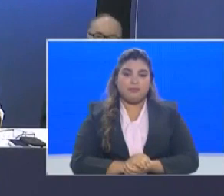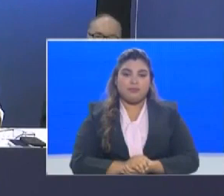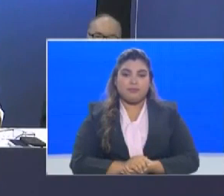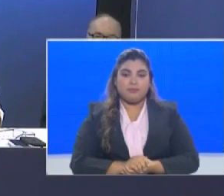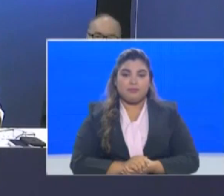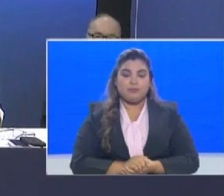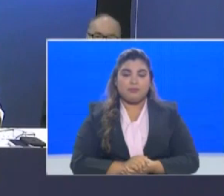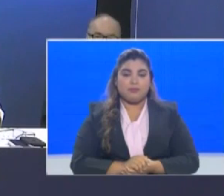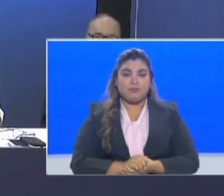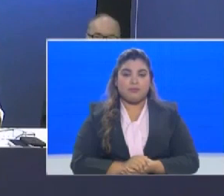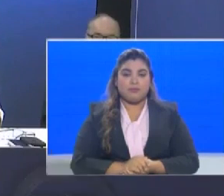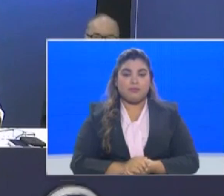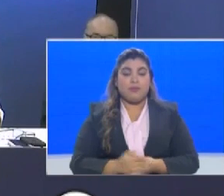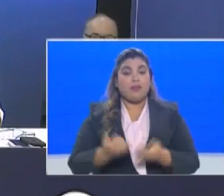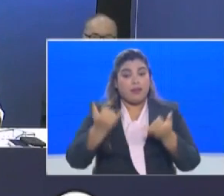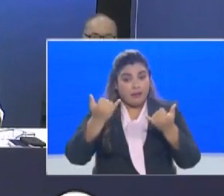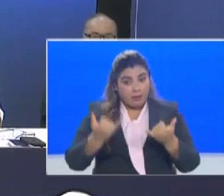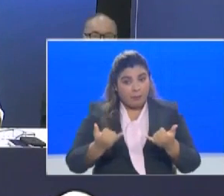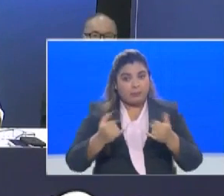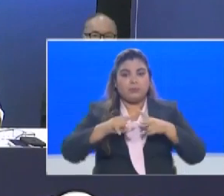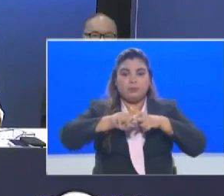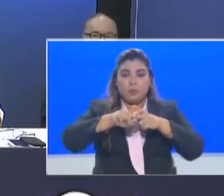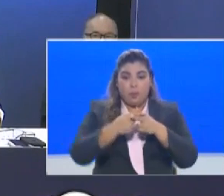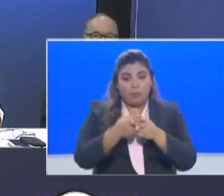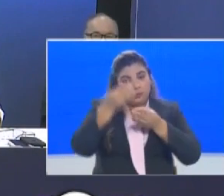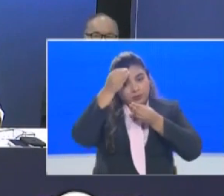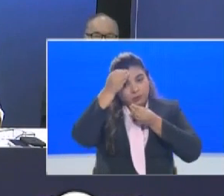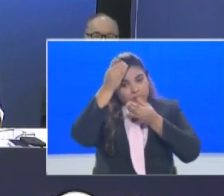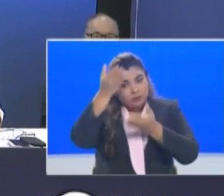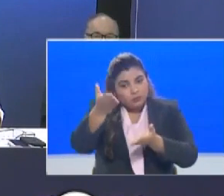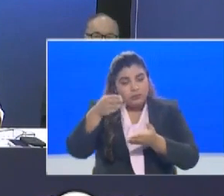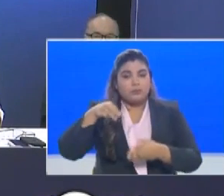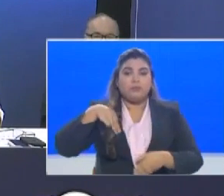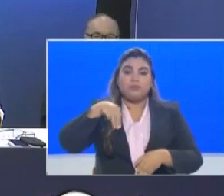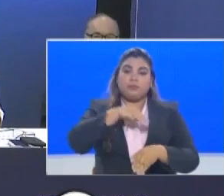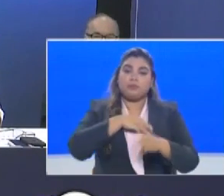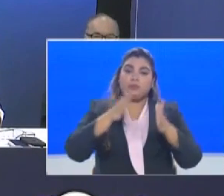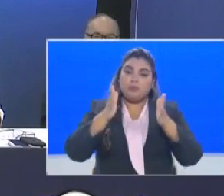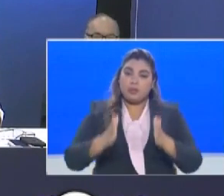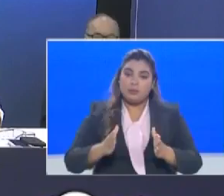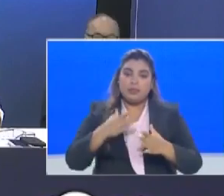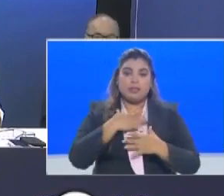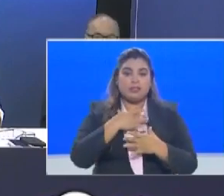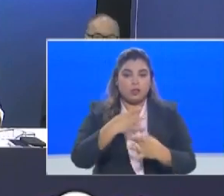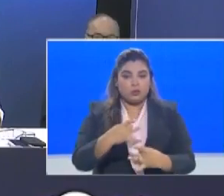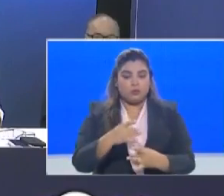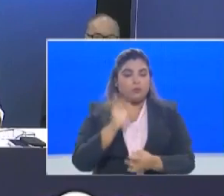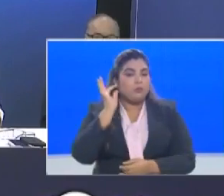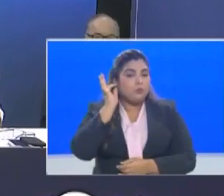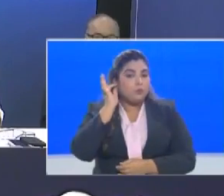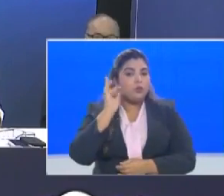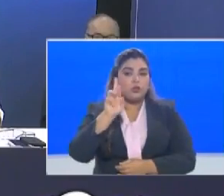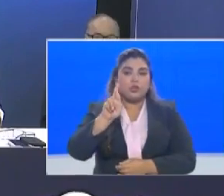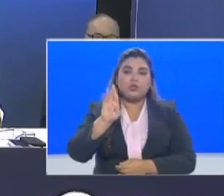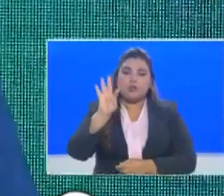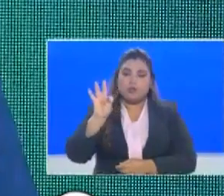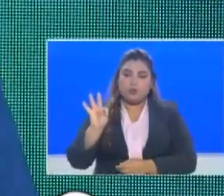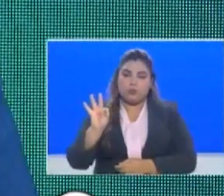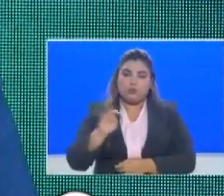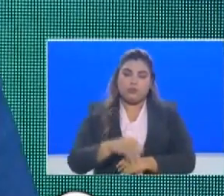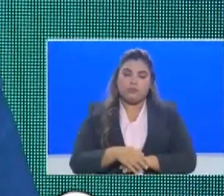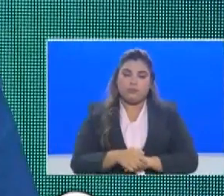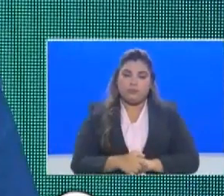Ahora sí, iniciamos entonces con el informe que brinda la señora ministra Rosario Turner, ministra de Salud. La verdad que